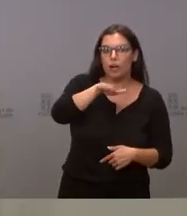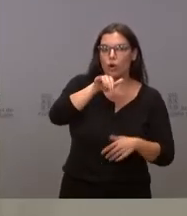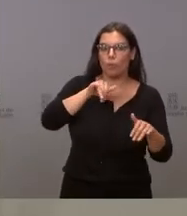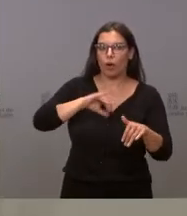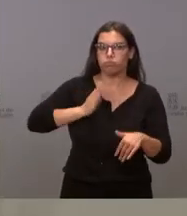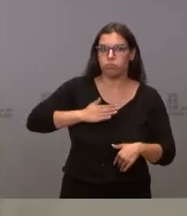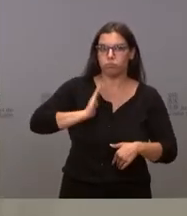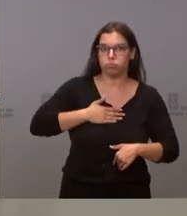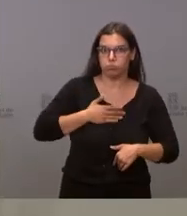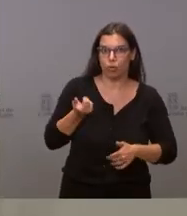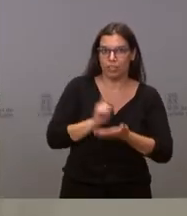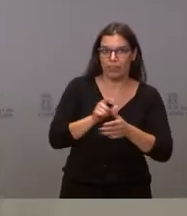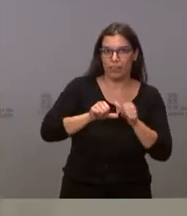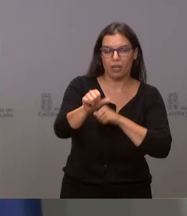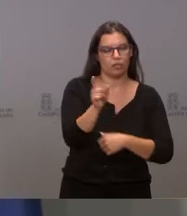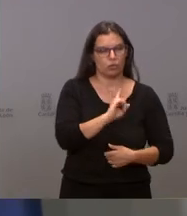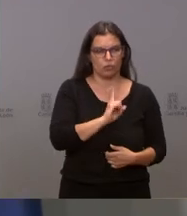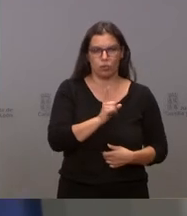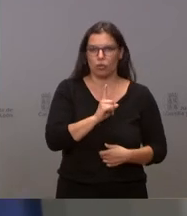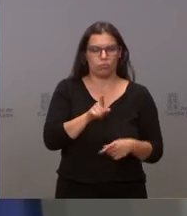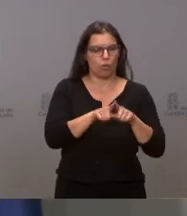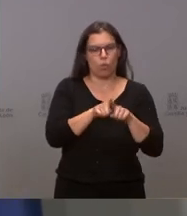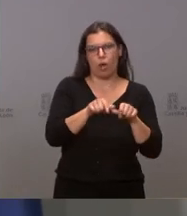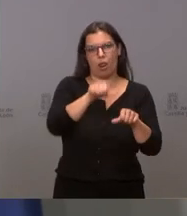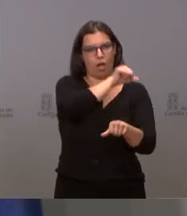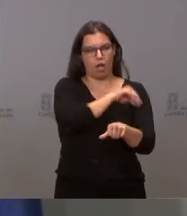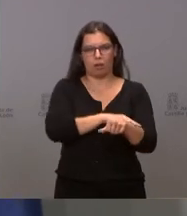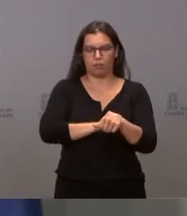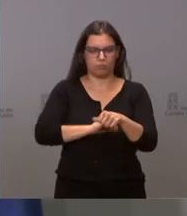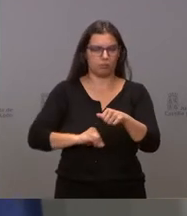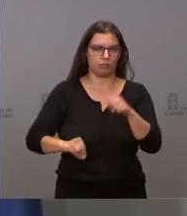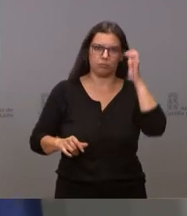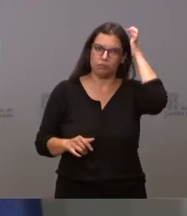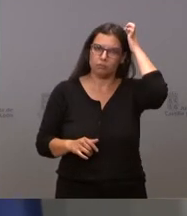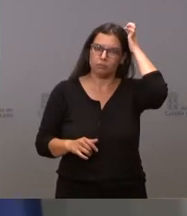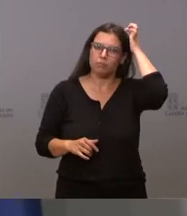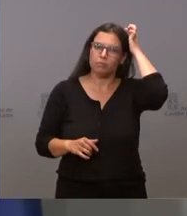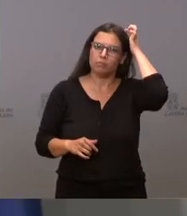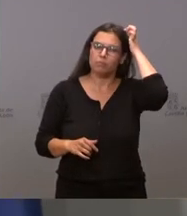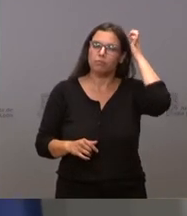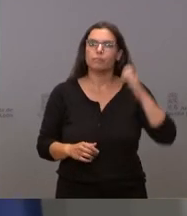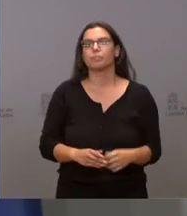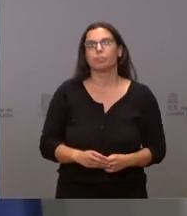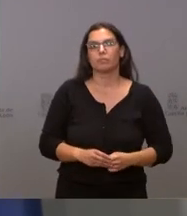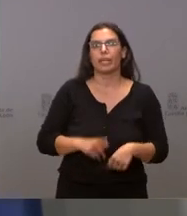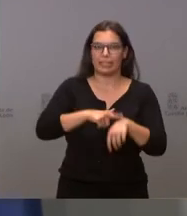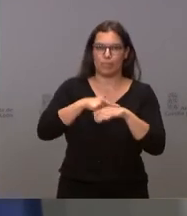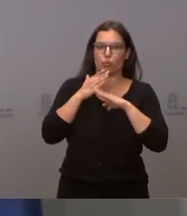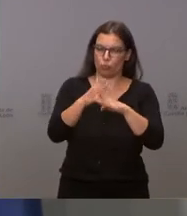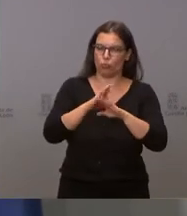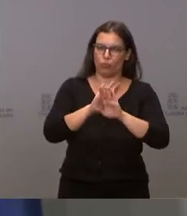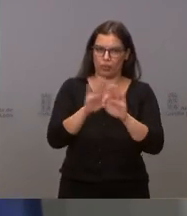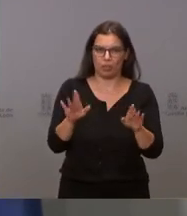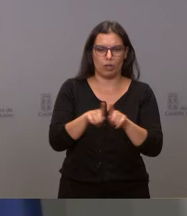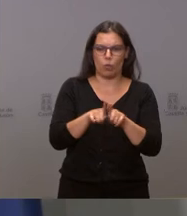para otro, se va a programar semana No, a convocar, como hemos venido convocando hasta el momento, y con el tiempo suficiente, como hemos venido